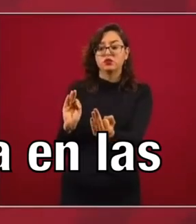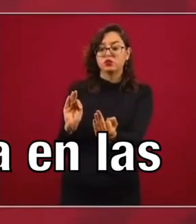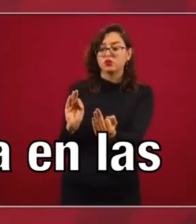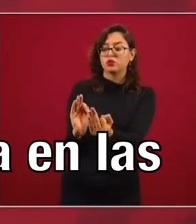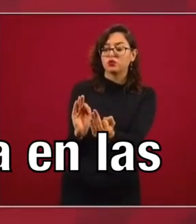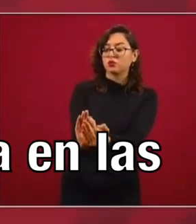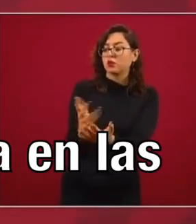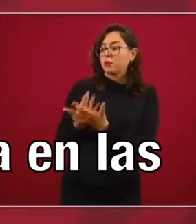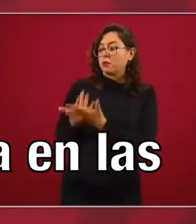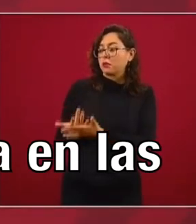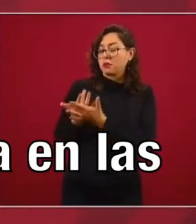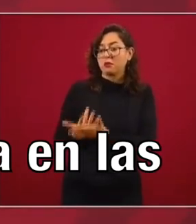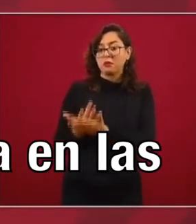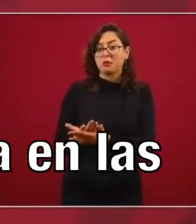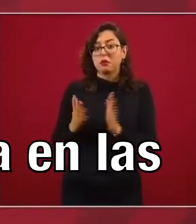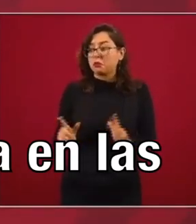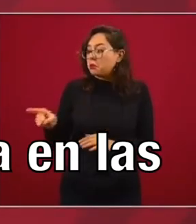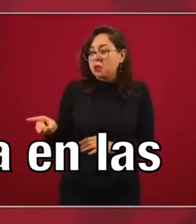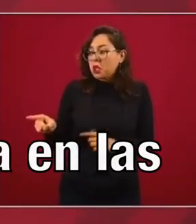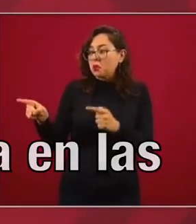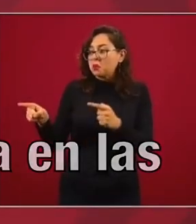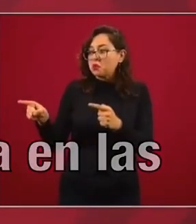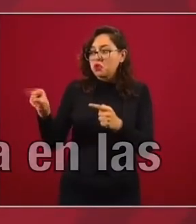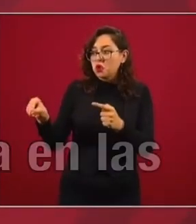Pero no descarto la posibilidad de hacerlo.